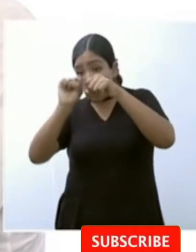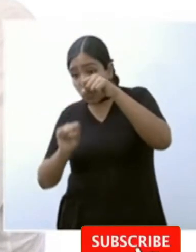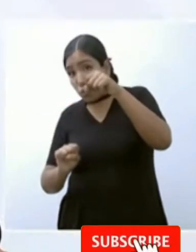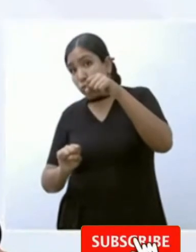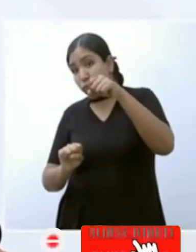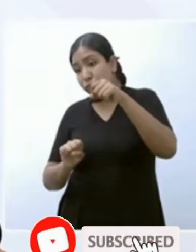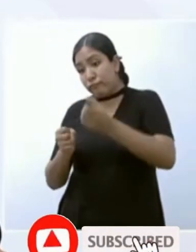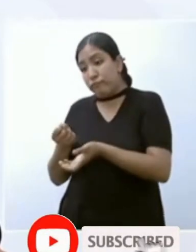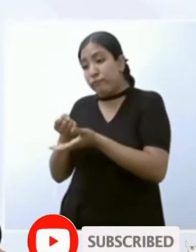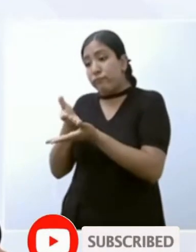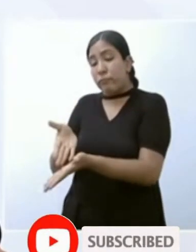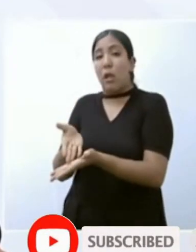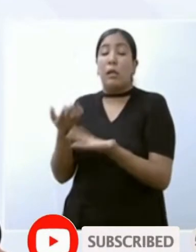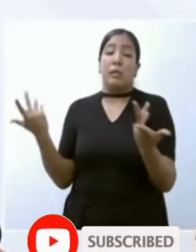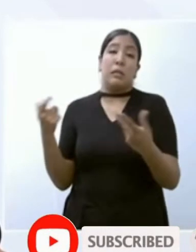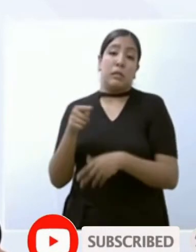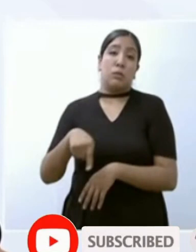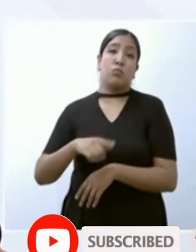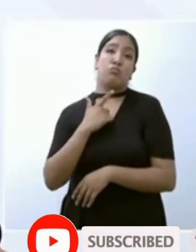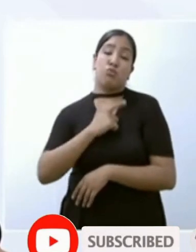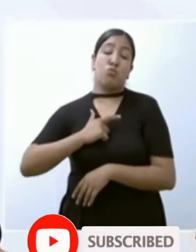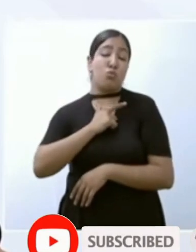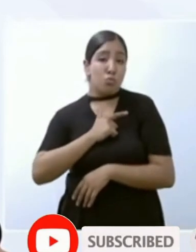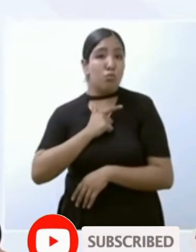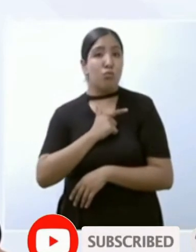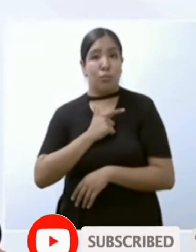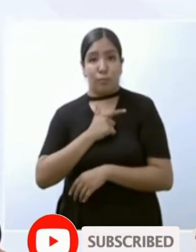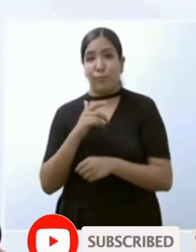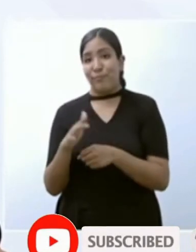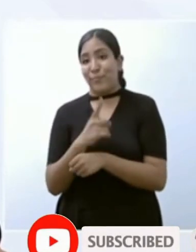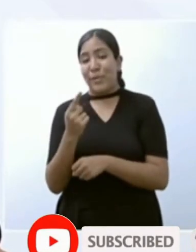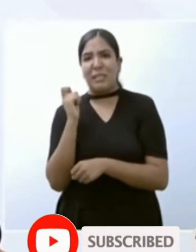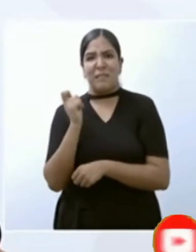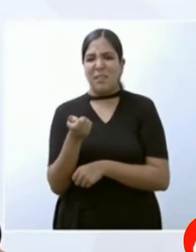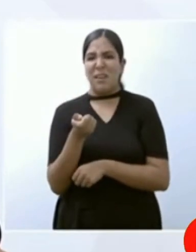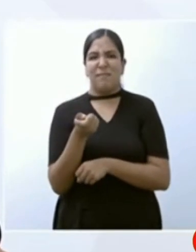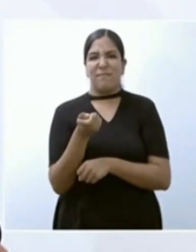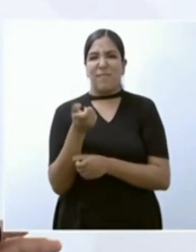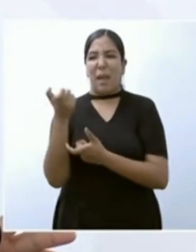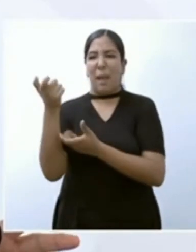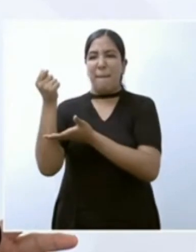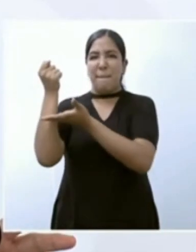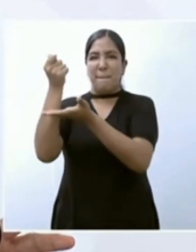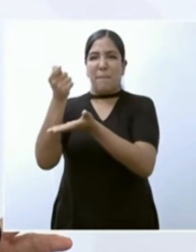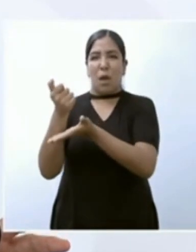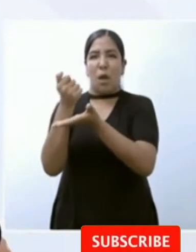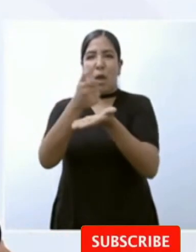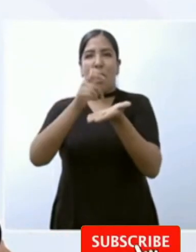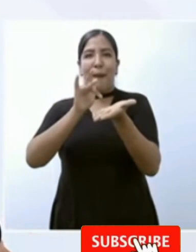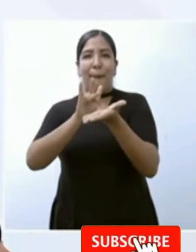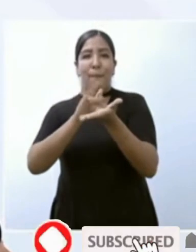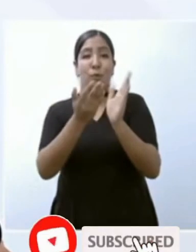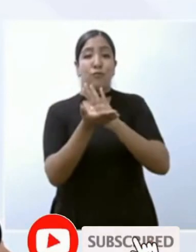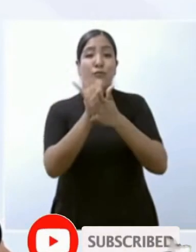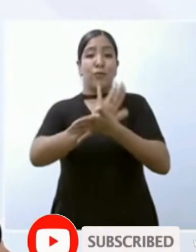que se tenga esta fuente de trabajo en Estados Unidos